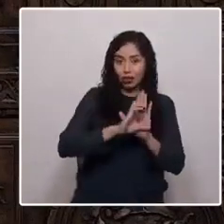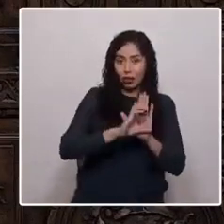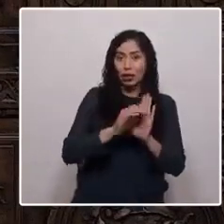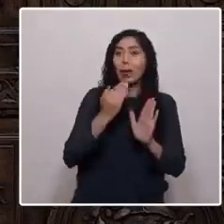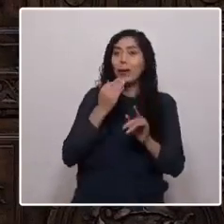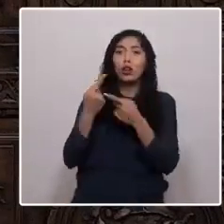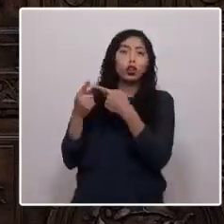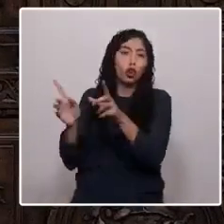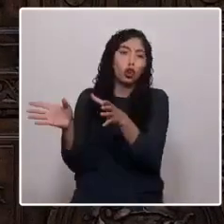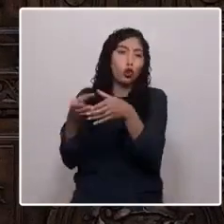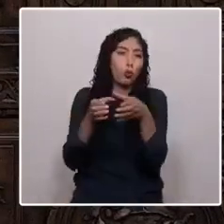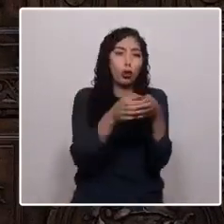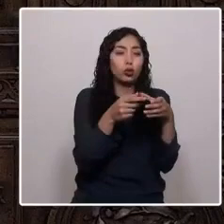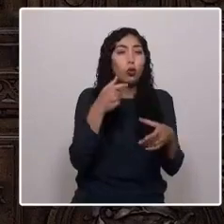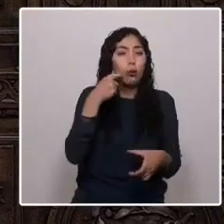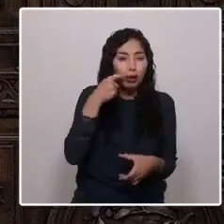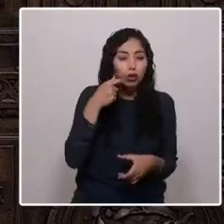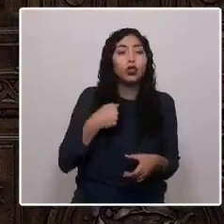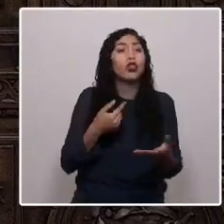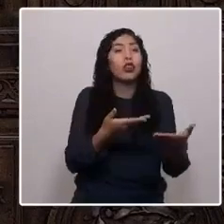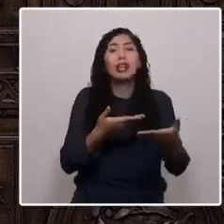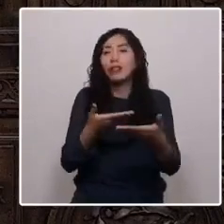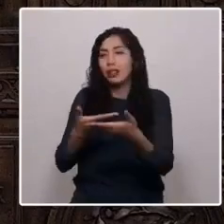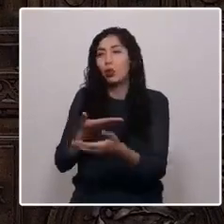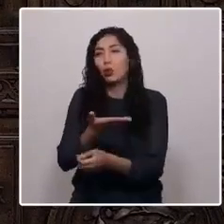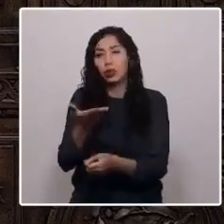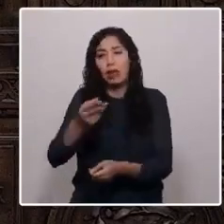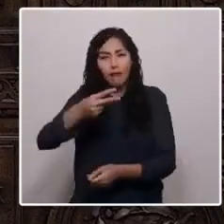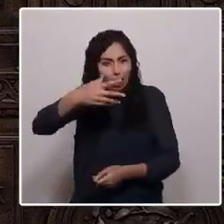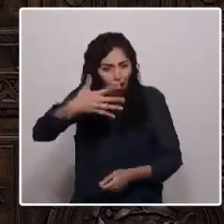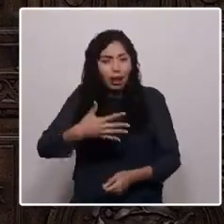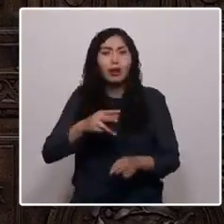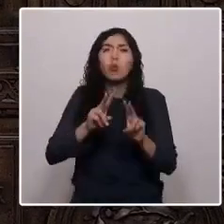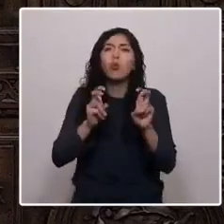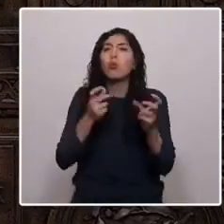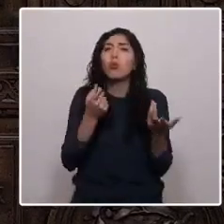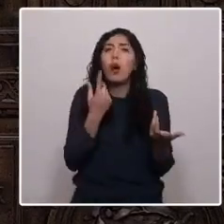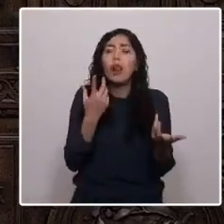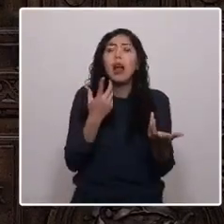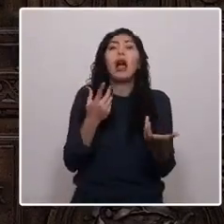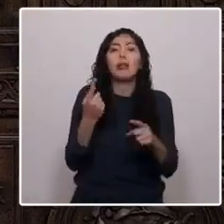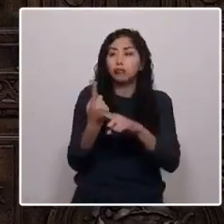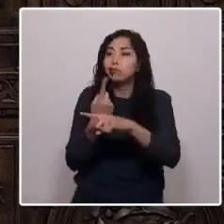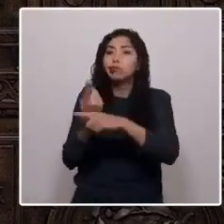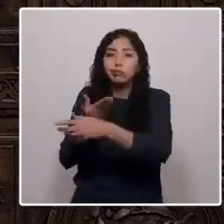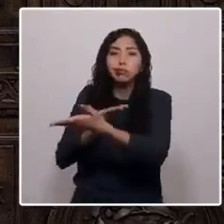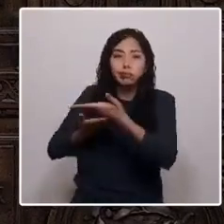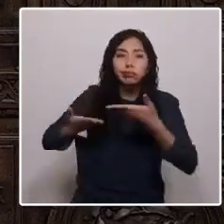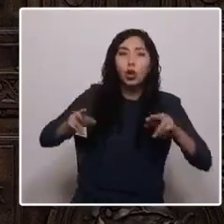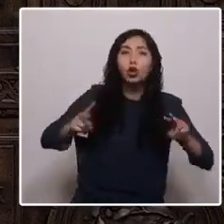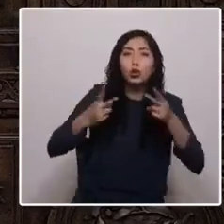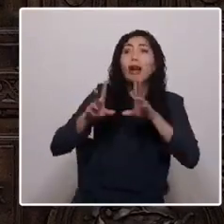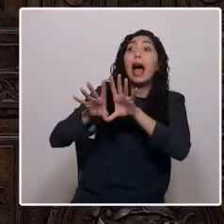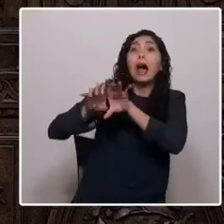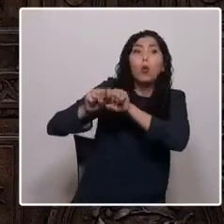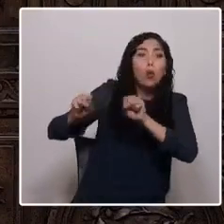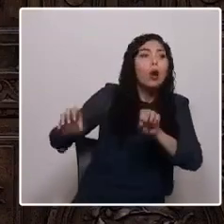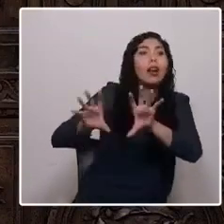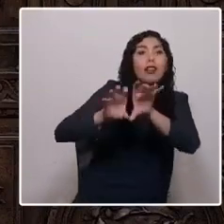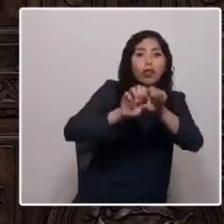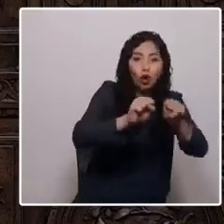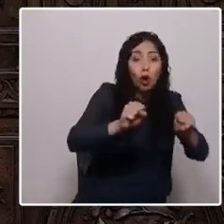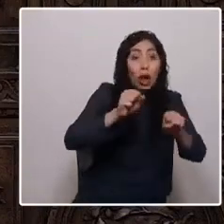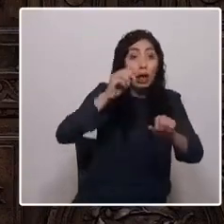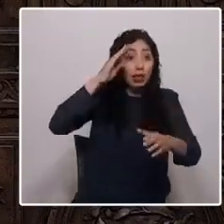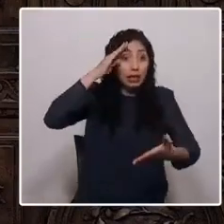Los invito a valorar los espacios de diálogo, a construir consensos, que garantice que las decisiones adoptadas sean